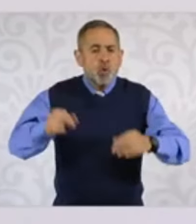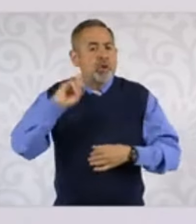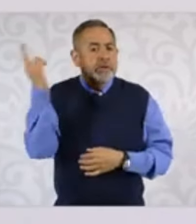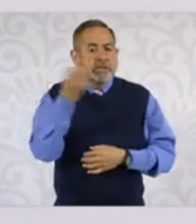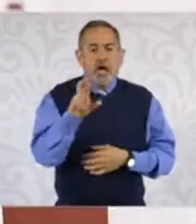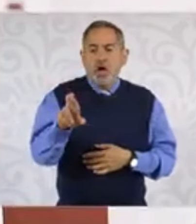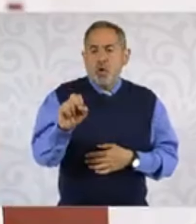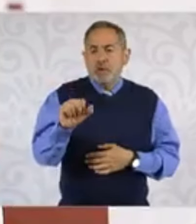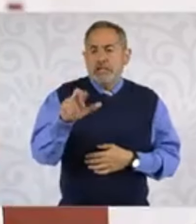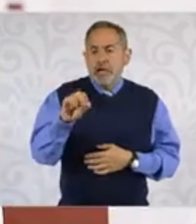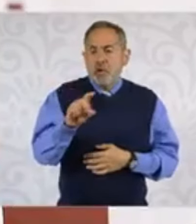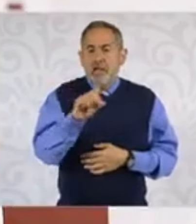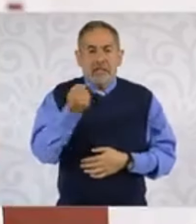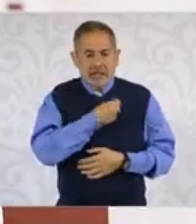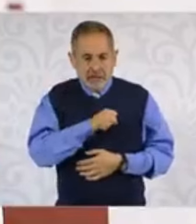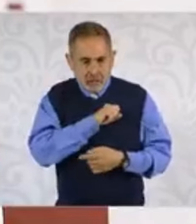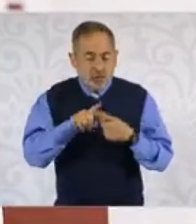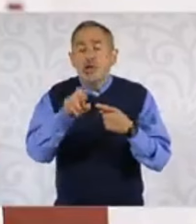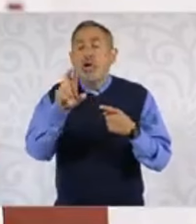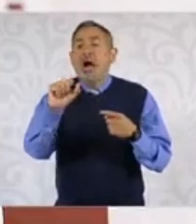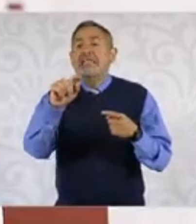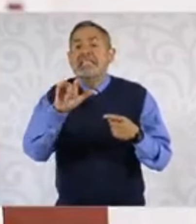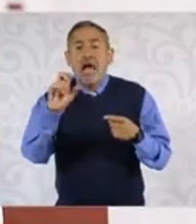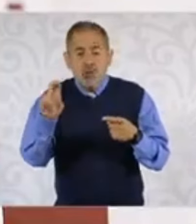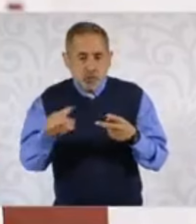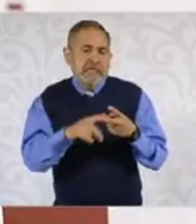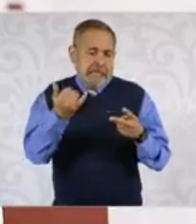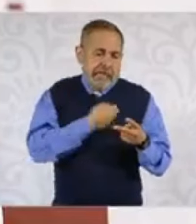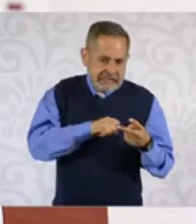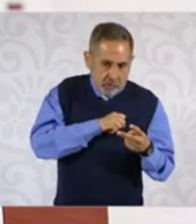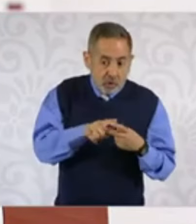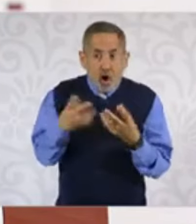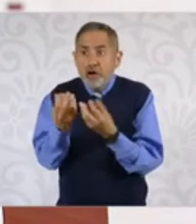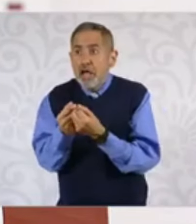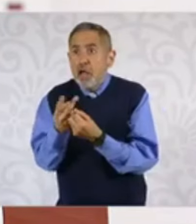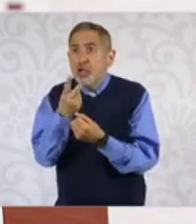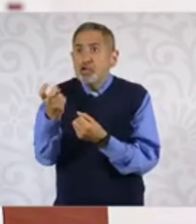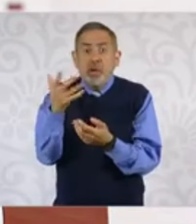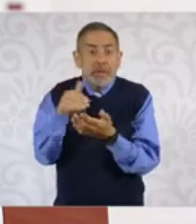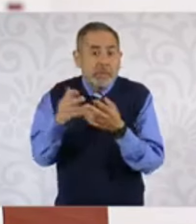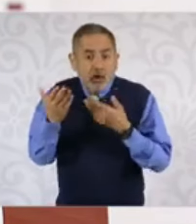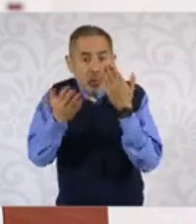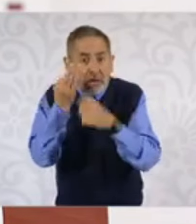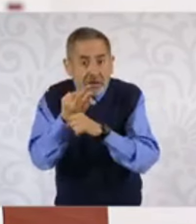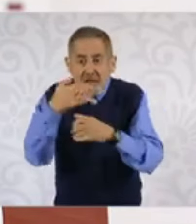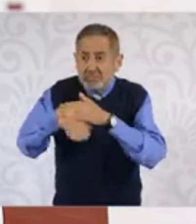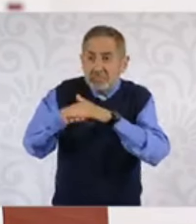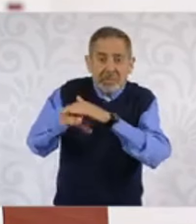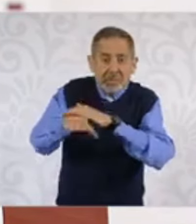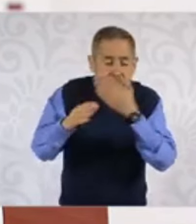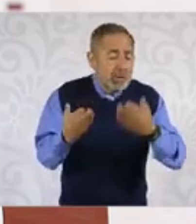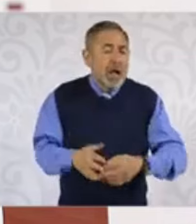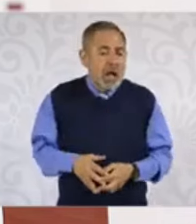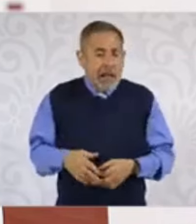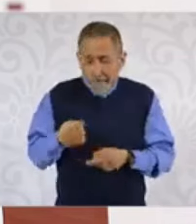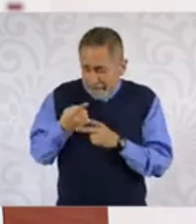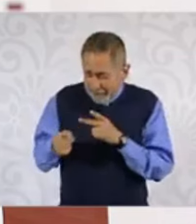acá o por acá, ¿verdad? Entonces si fuera el día 19 de noviembre, sería Letrayer el miércoles 20 de noviembre, Letrayer